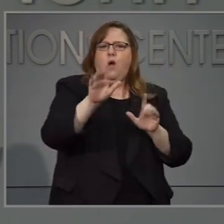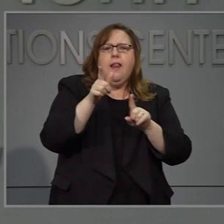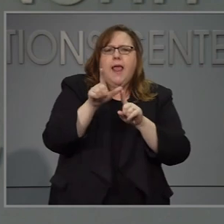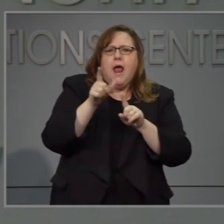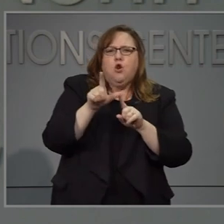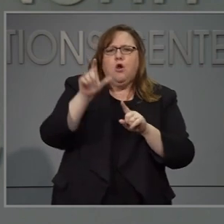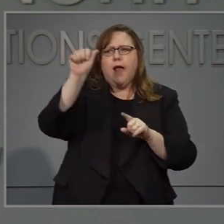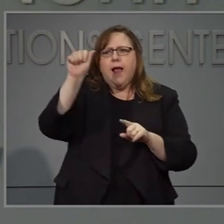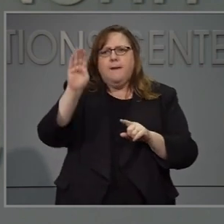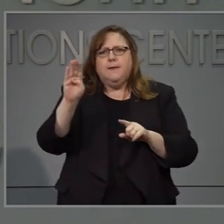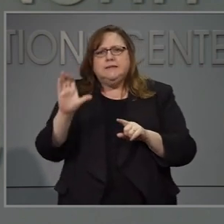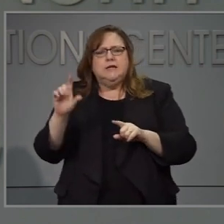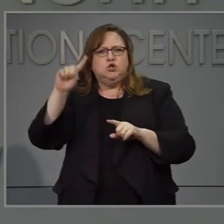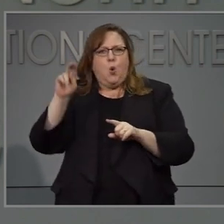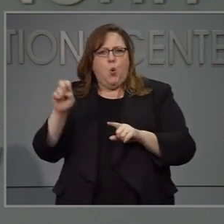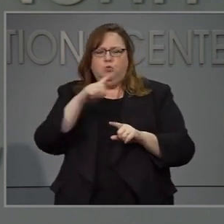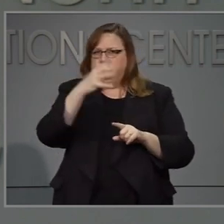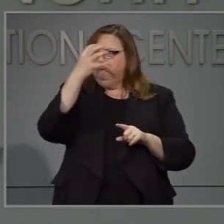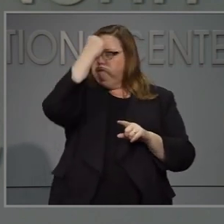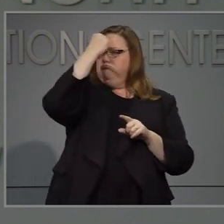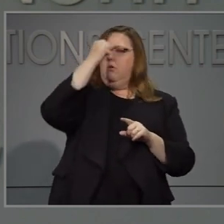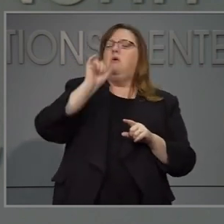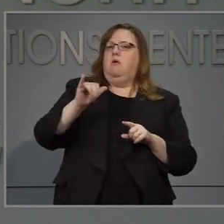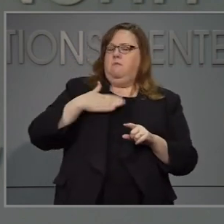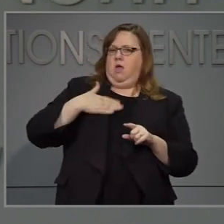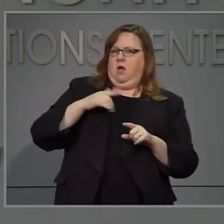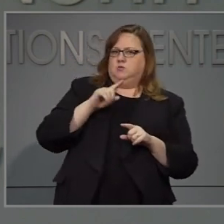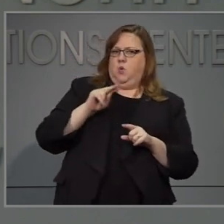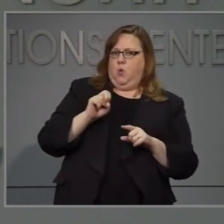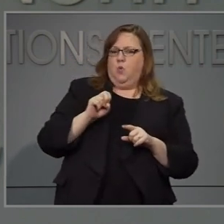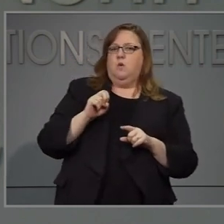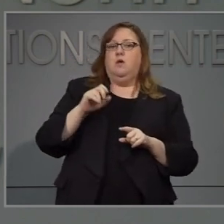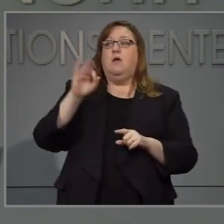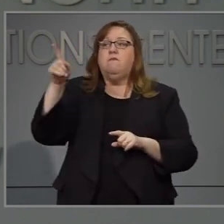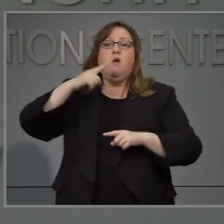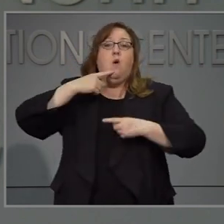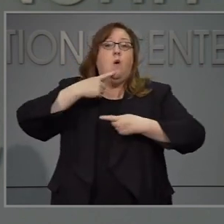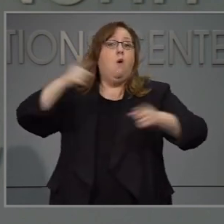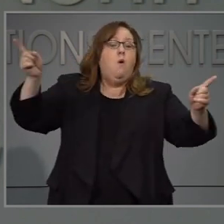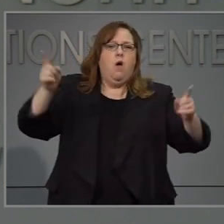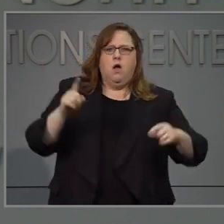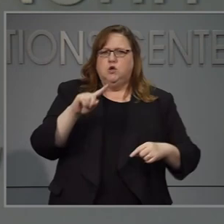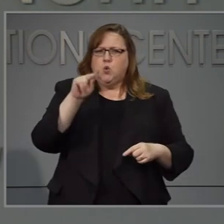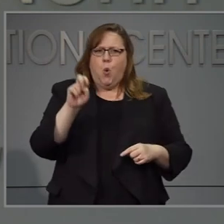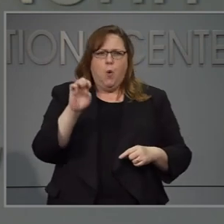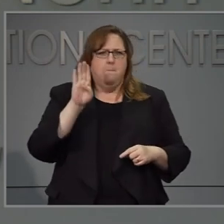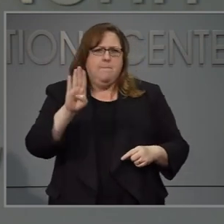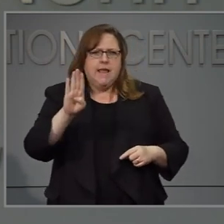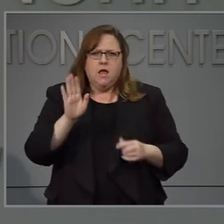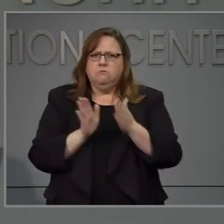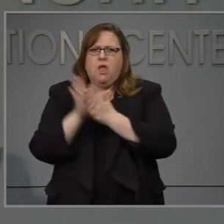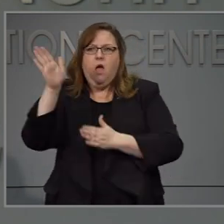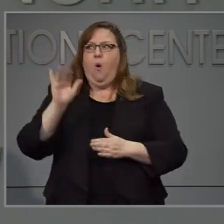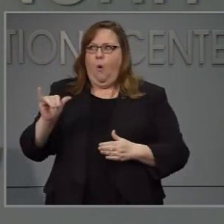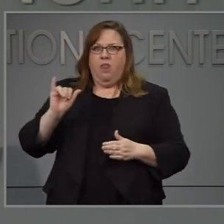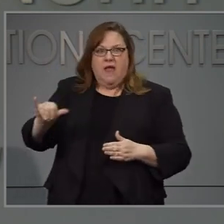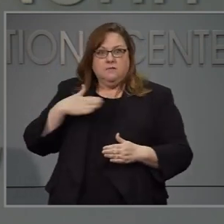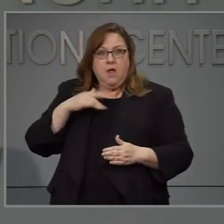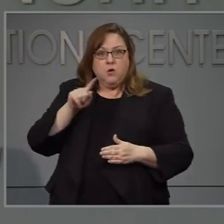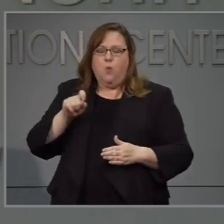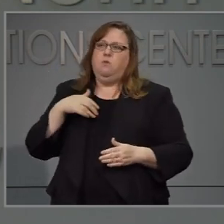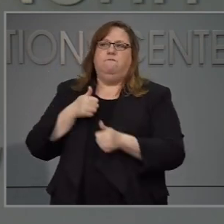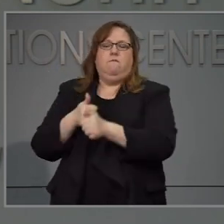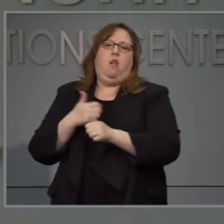a ver cuál es la letra que se le ha asignado a su zona y recuerden no yo son y si se emite una orden de